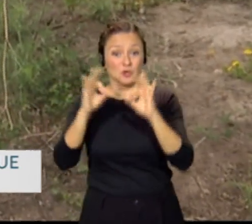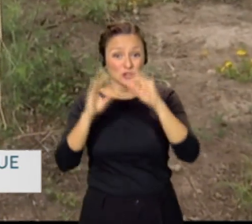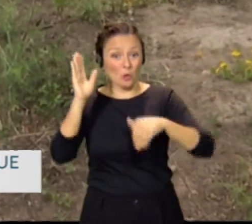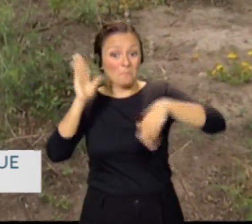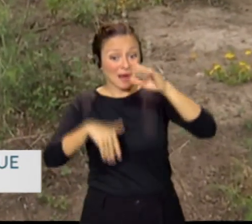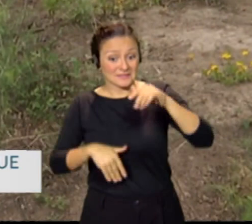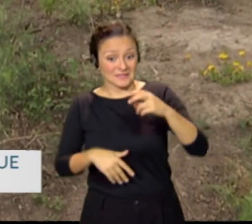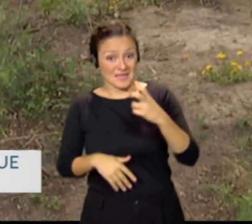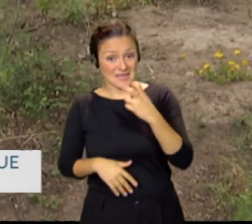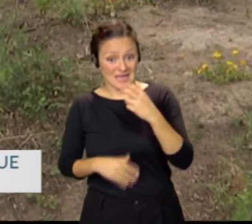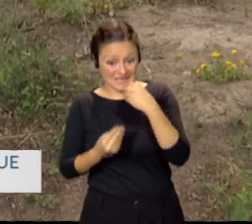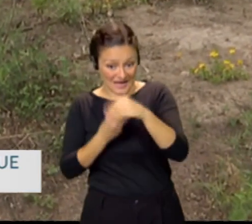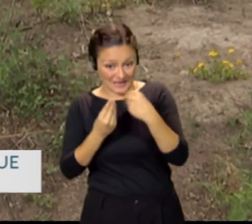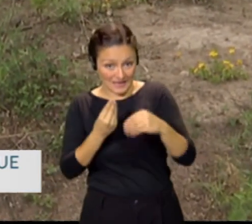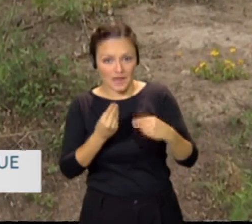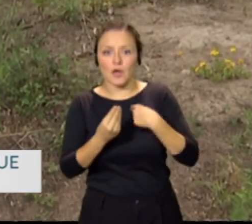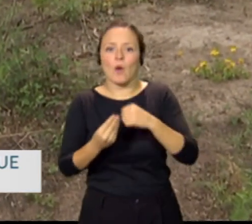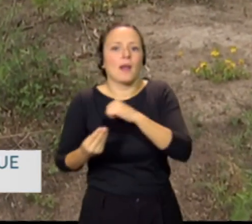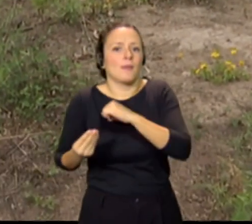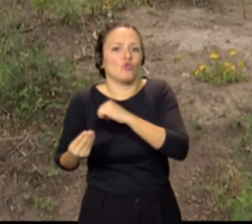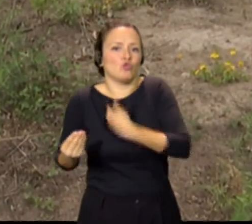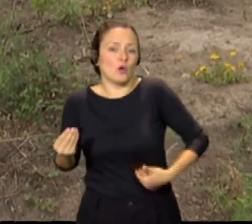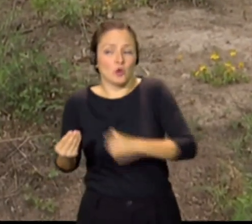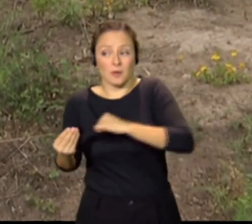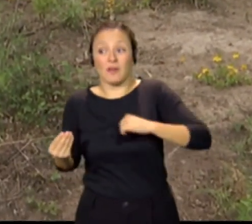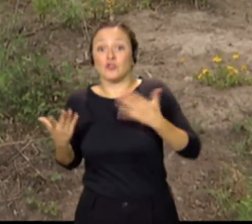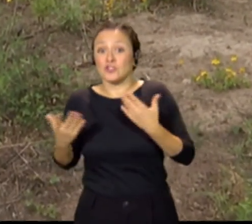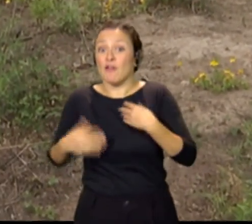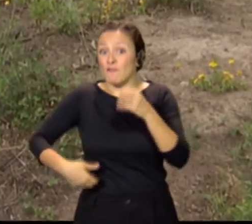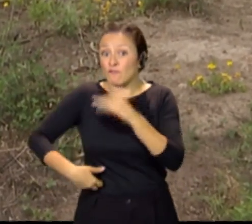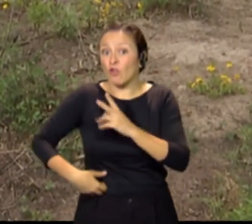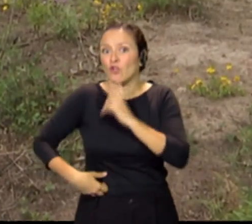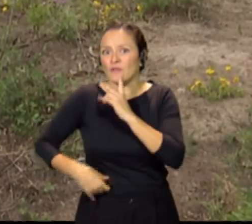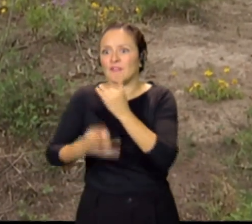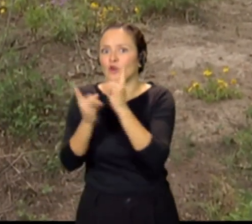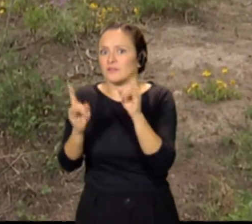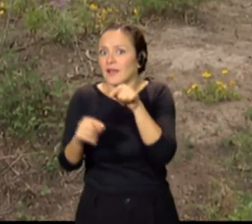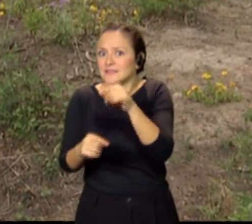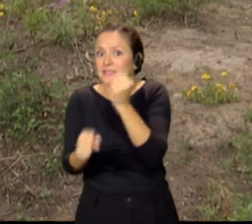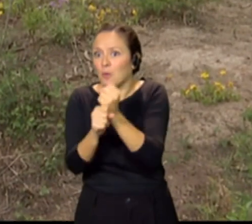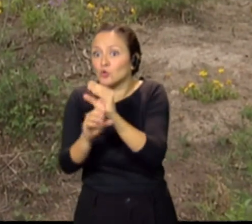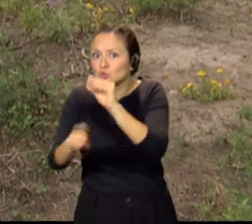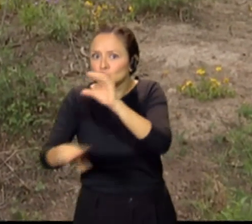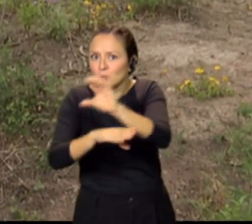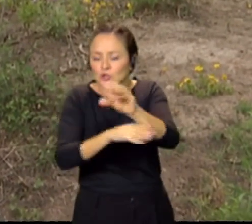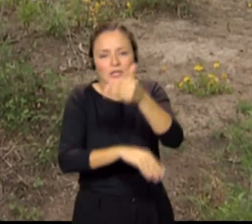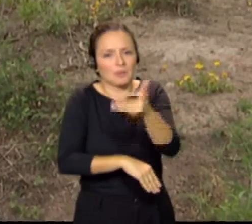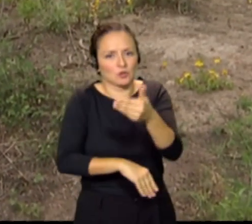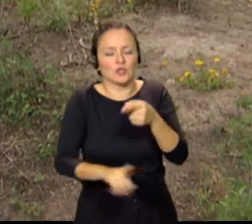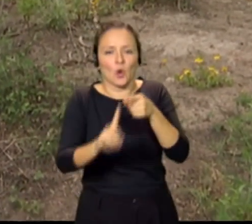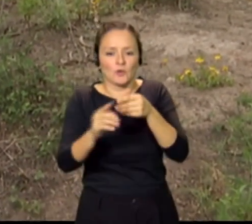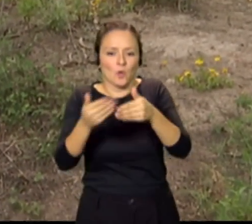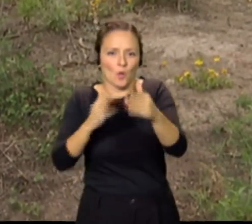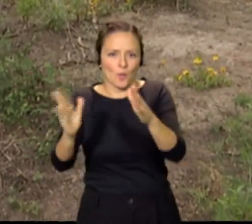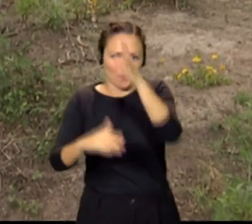en manos privadas, por lo que estos trabajos que hace el Fondo Verde Forestal se hacen imprescindibles para que puedan estar preparados de cara a